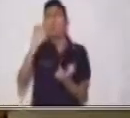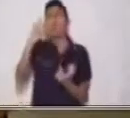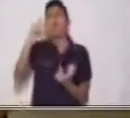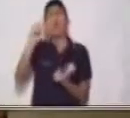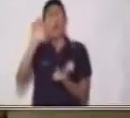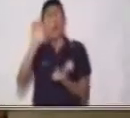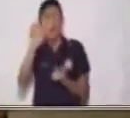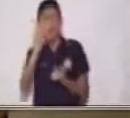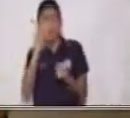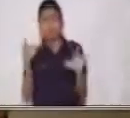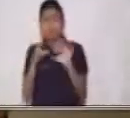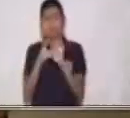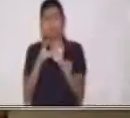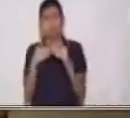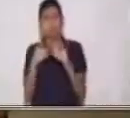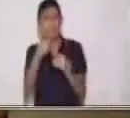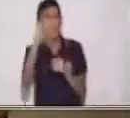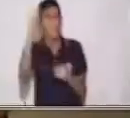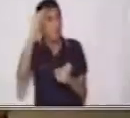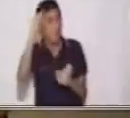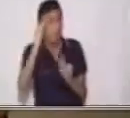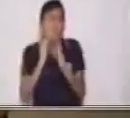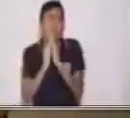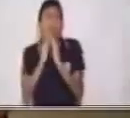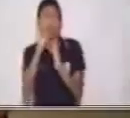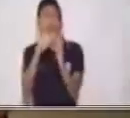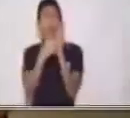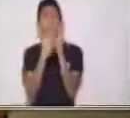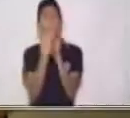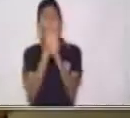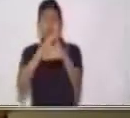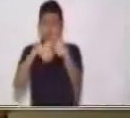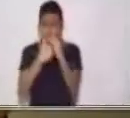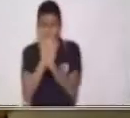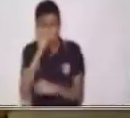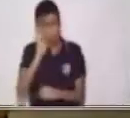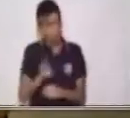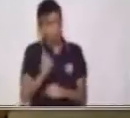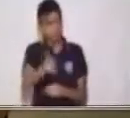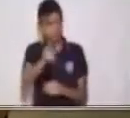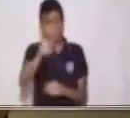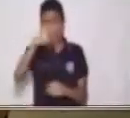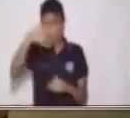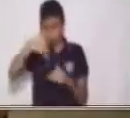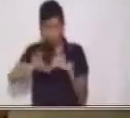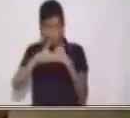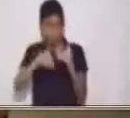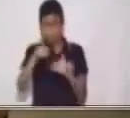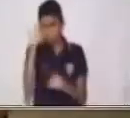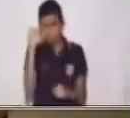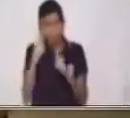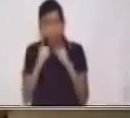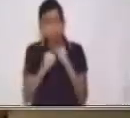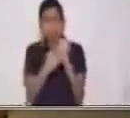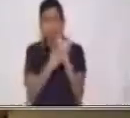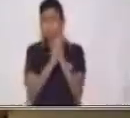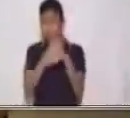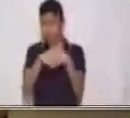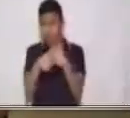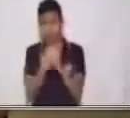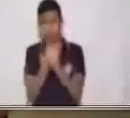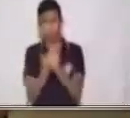Excelente. Te recuerdo que laves muy bien tus manos constantemente con agua y jabón.